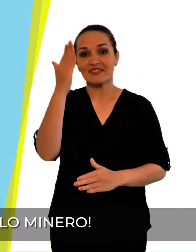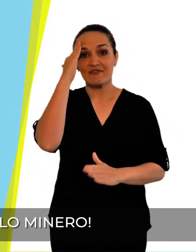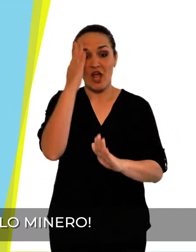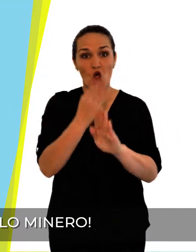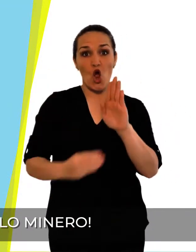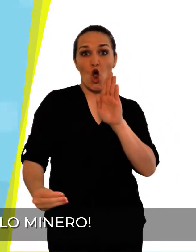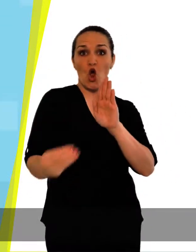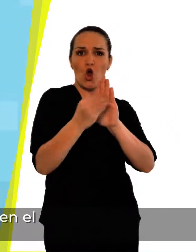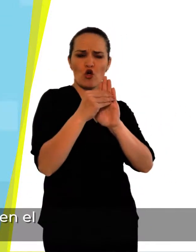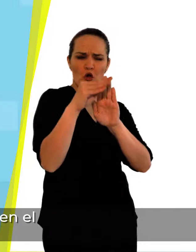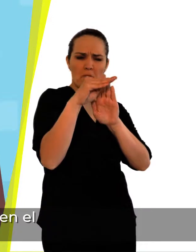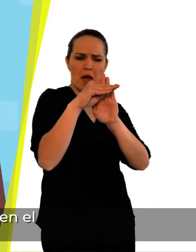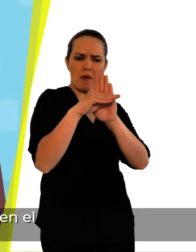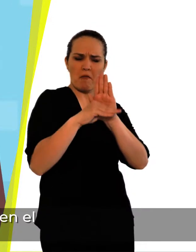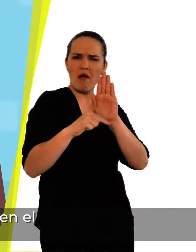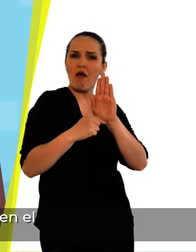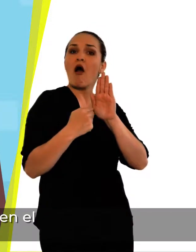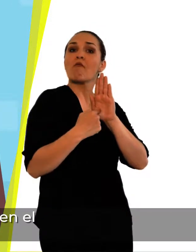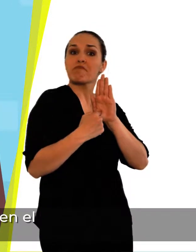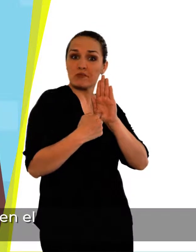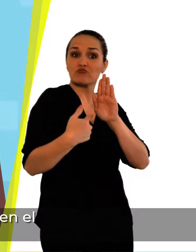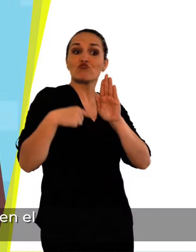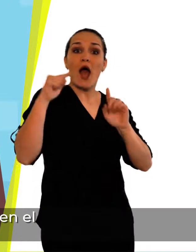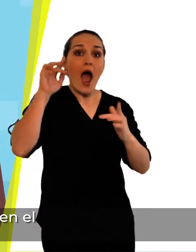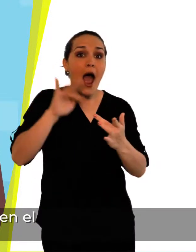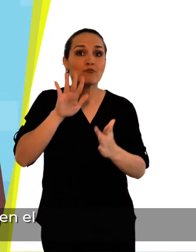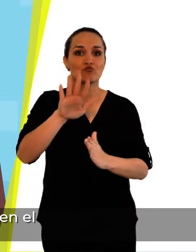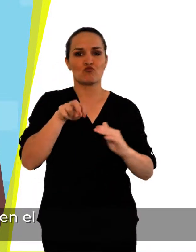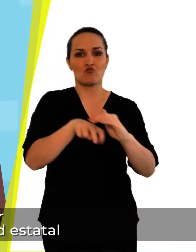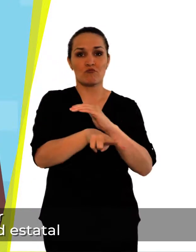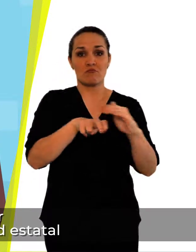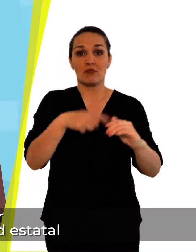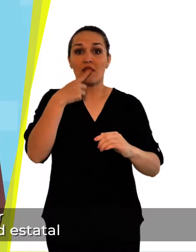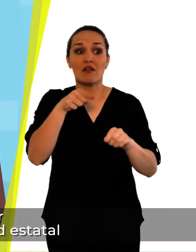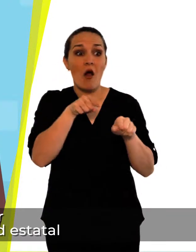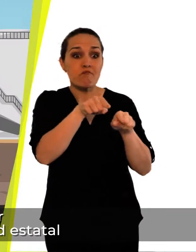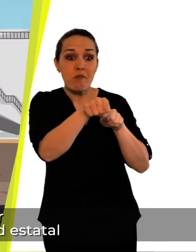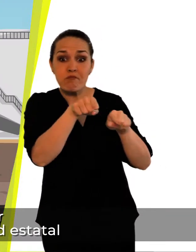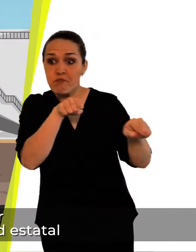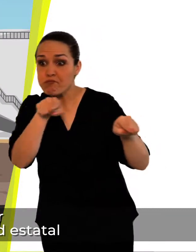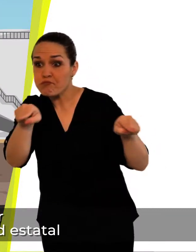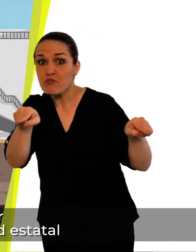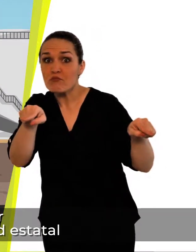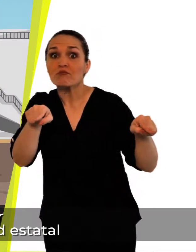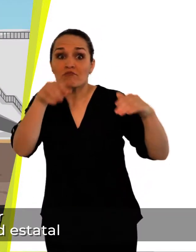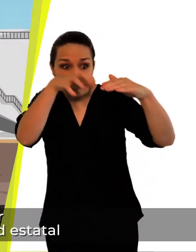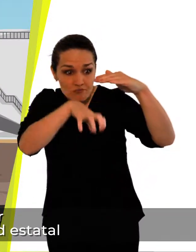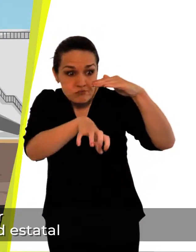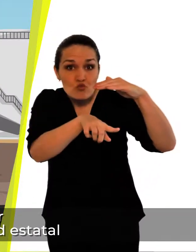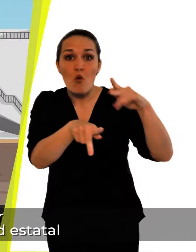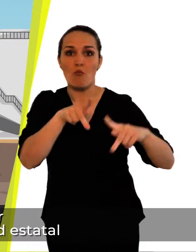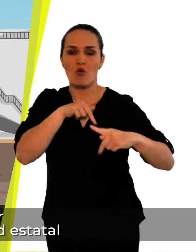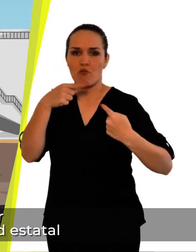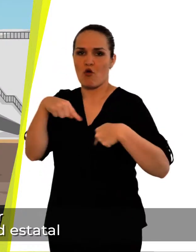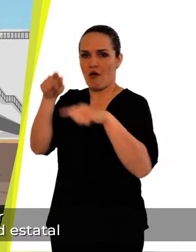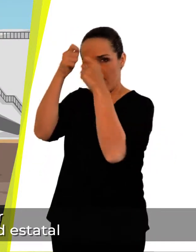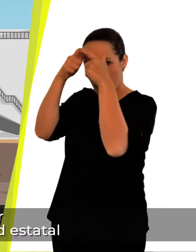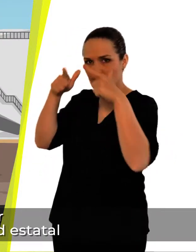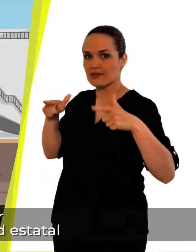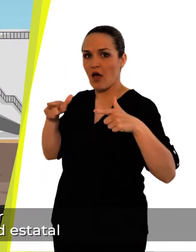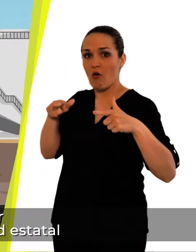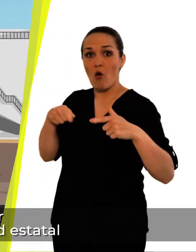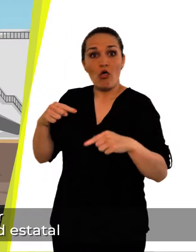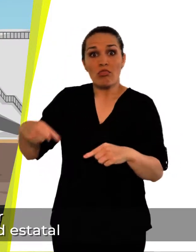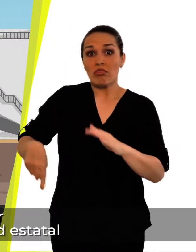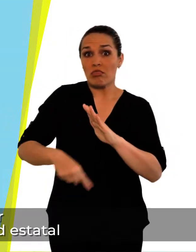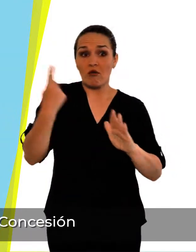título minero. De acuerdo con lo establecido en el Código de Minas, en Colombia, para explorar y explotar minerales de